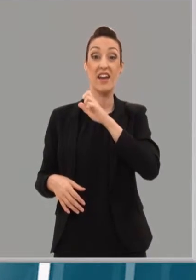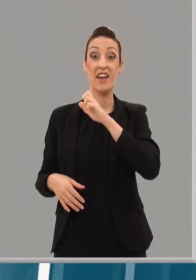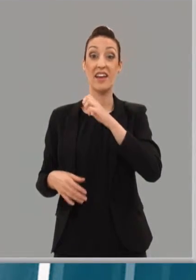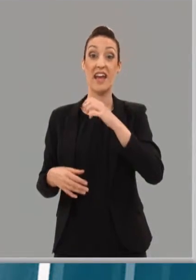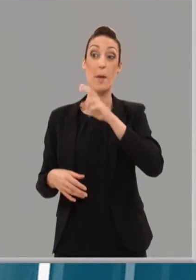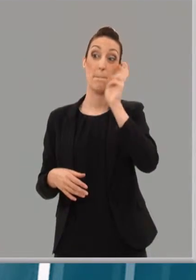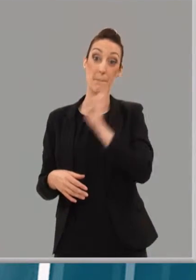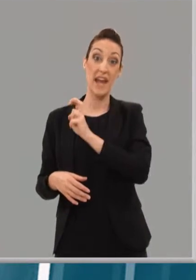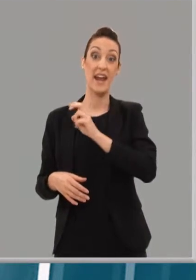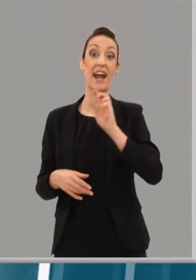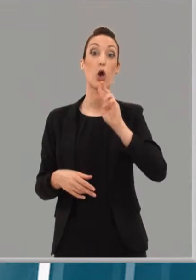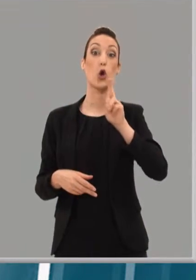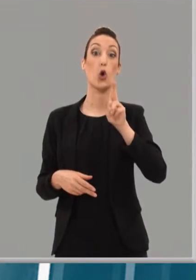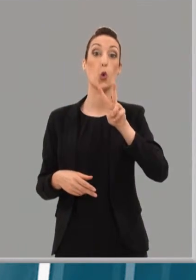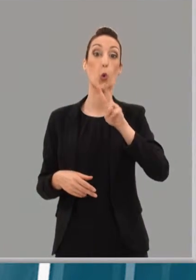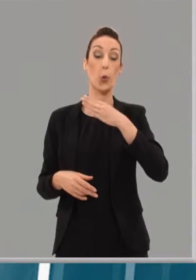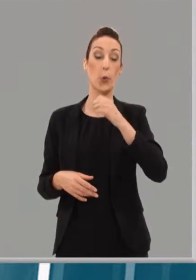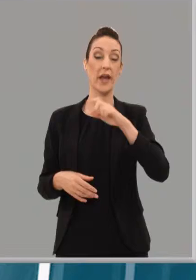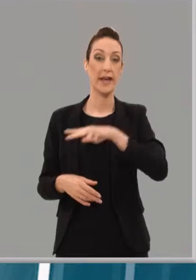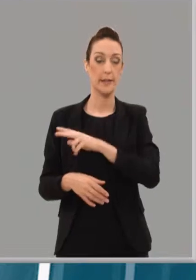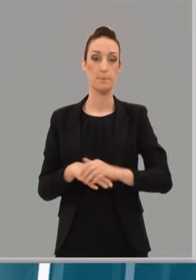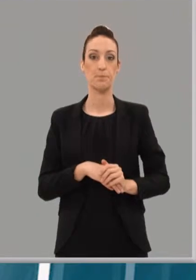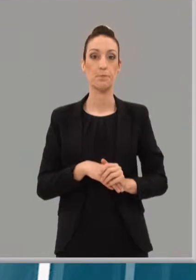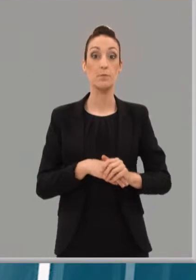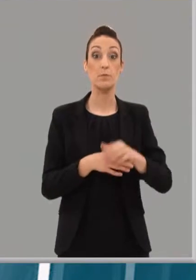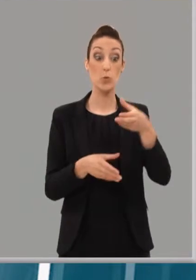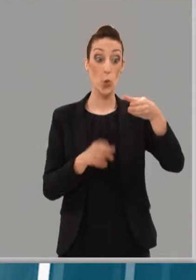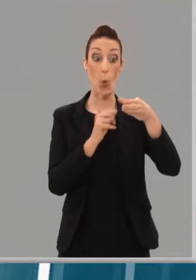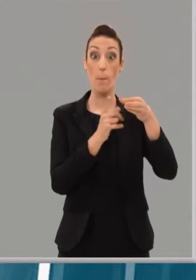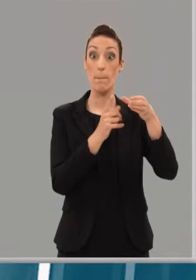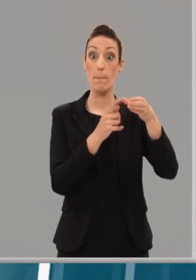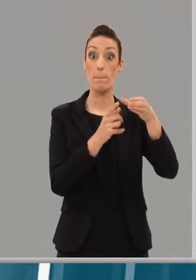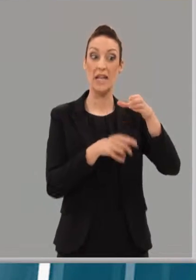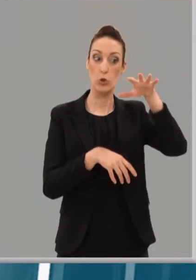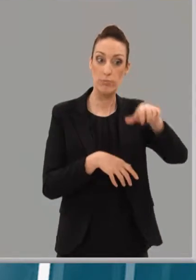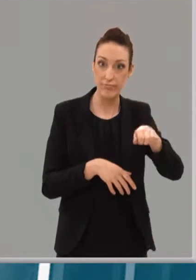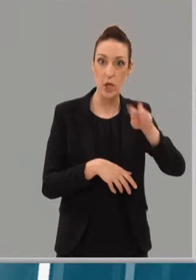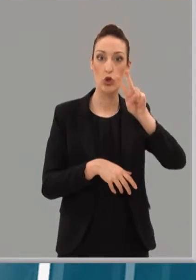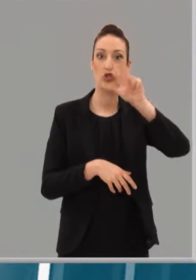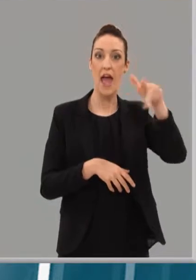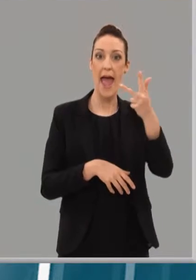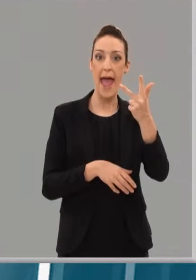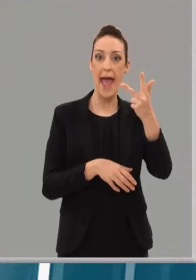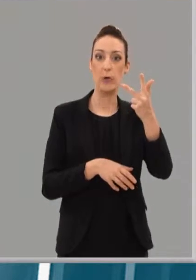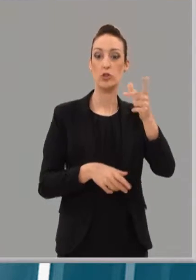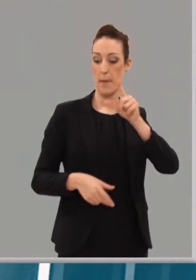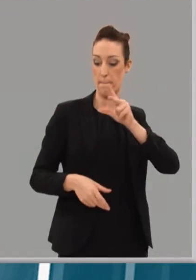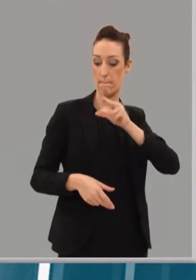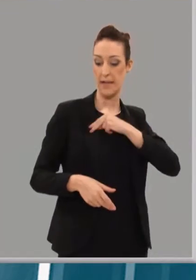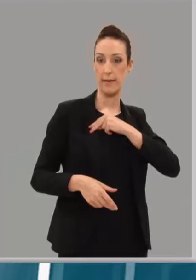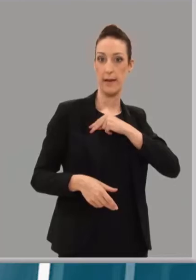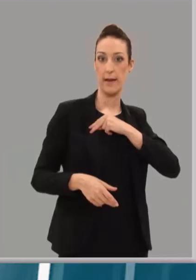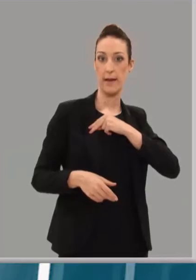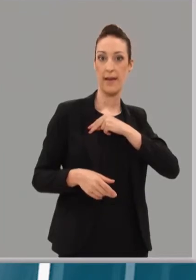Rubén. Por dos euros se podrá adquirir un vaso con el que se degustarán las distintas marcas. Los dos euros, que también incluyen un pin conmemorativo, irán